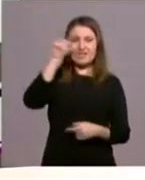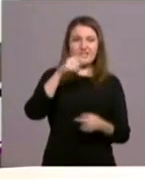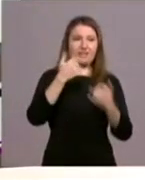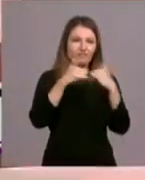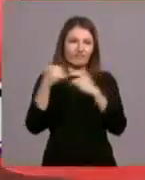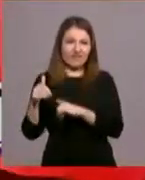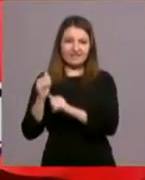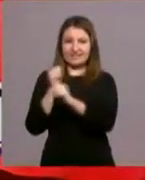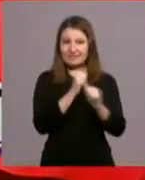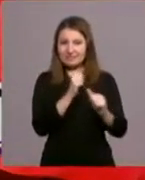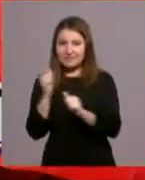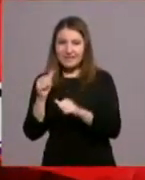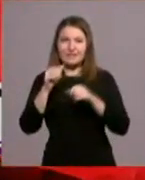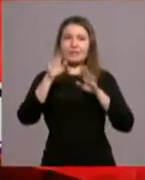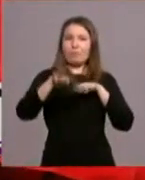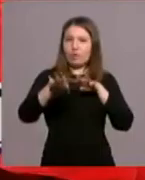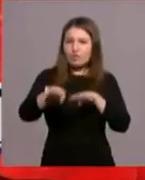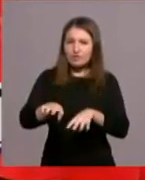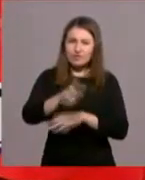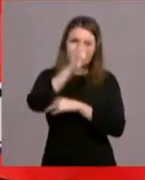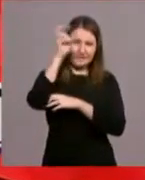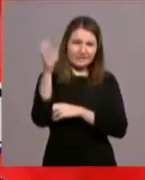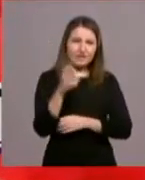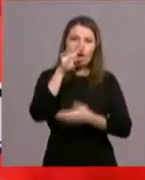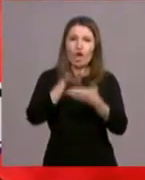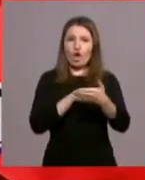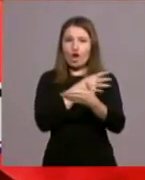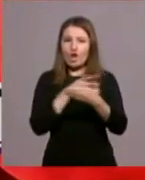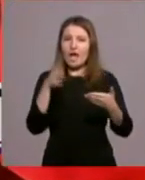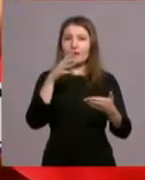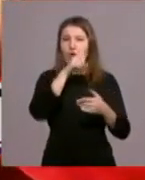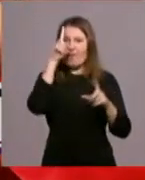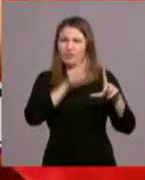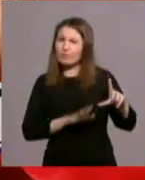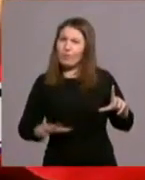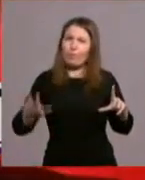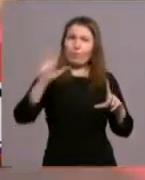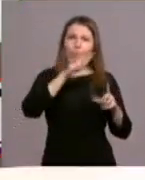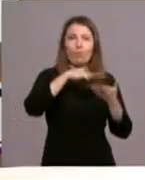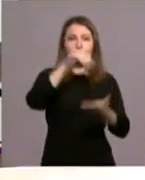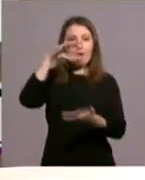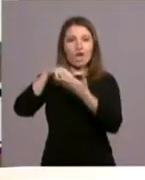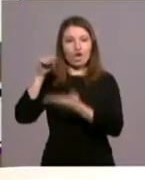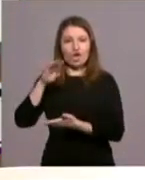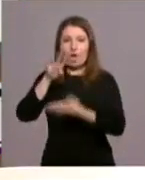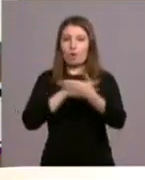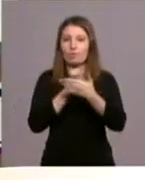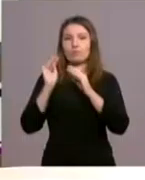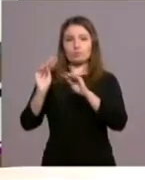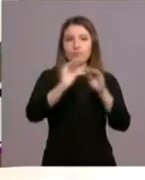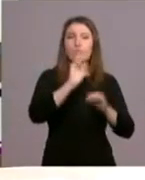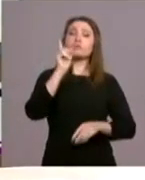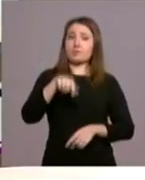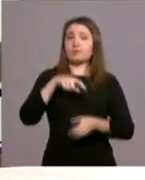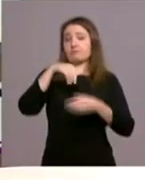las procesiones de Madrid, horarios de todas las parroquias de Madrid con las diferentes celebraciones de la Catedral de la Almudena, que es un trabajo